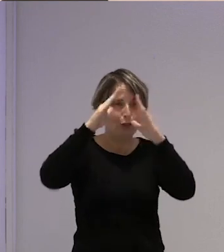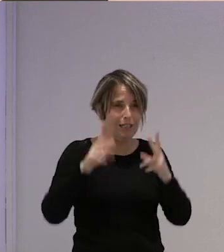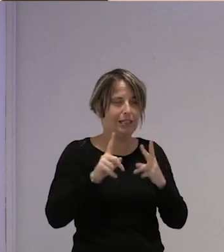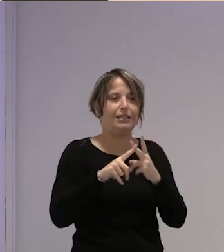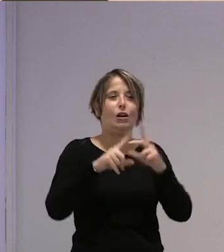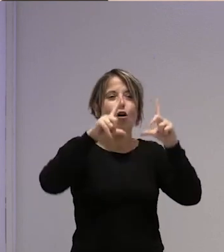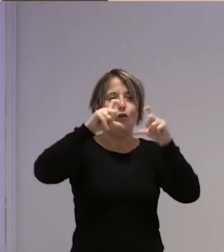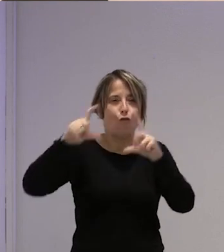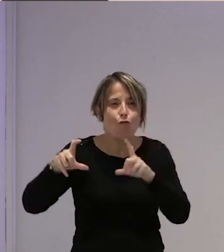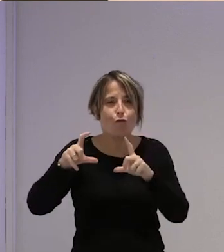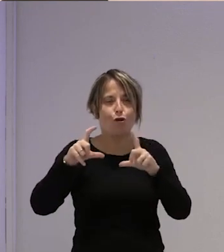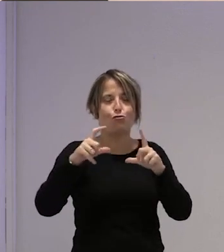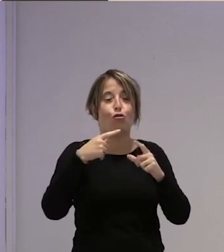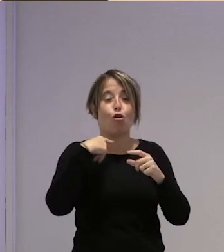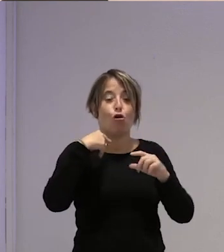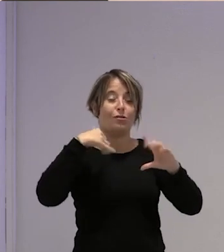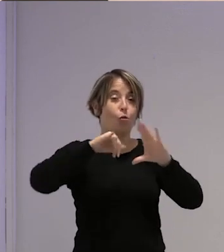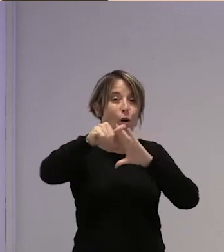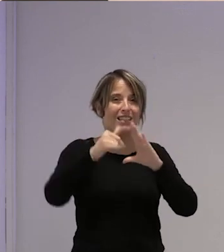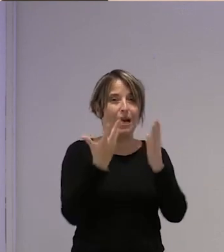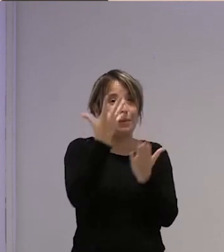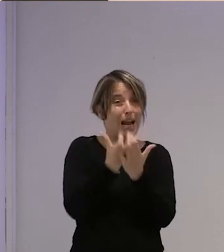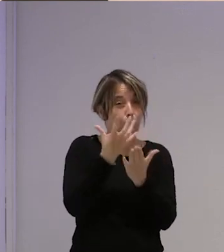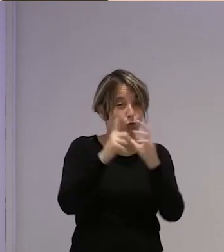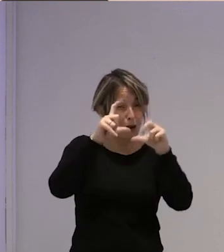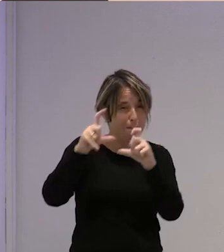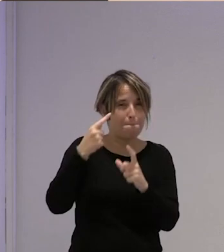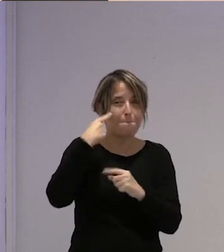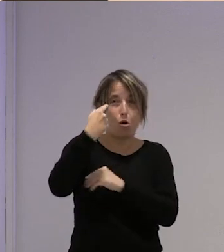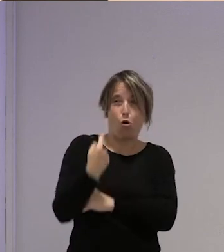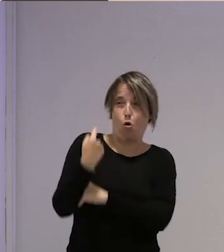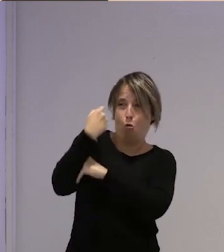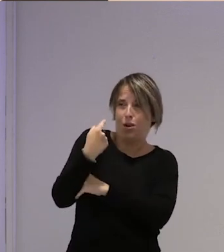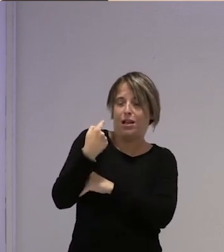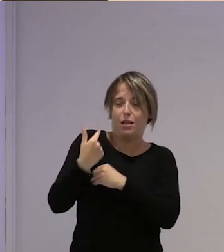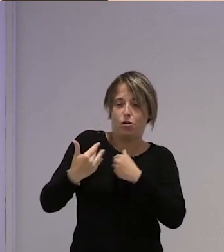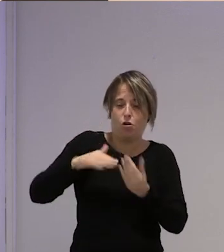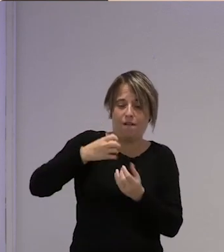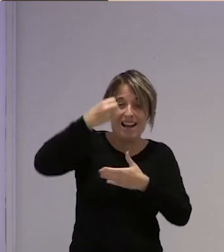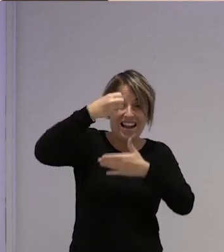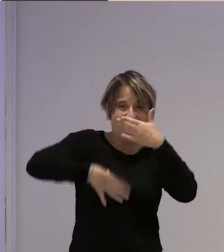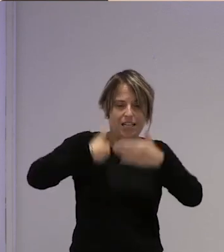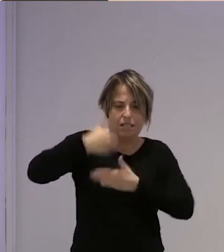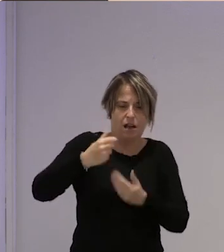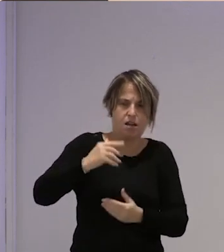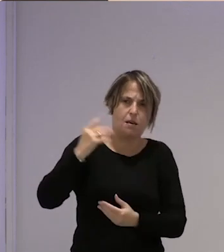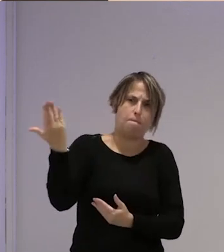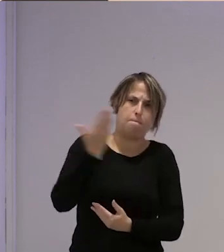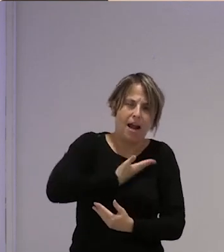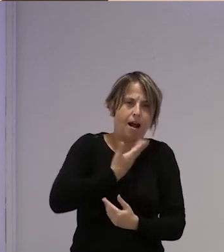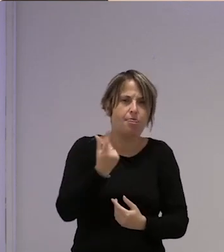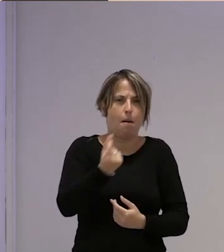fotos capturas de las conversaciones de whatsapp donde te obligan a producir más con la lista de productividad y de amenazas